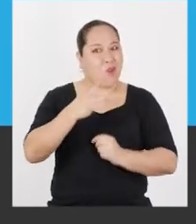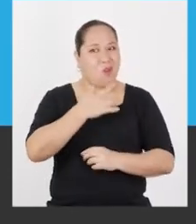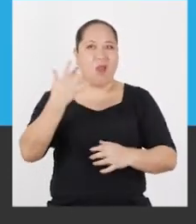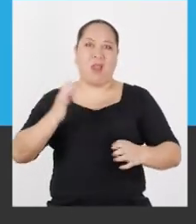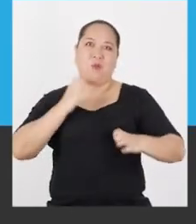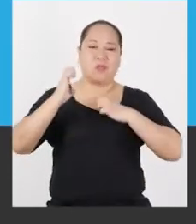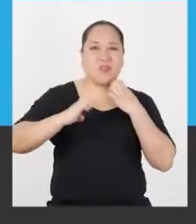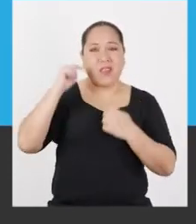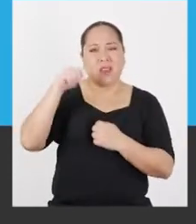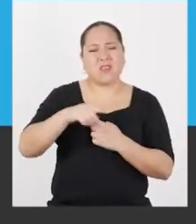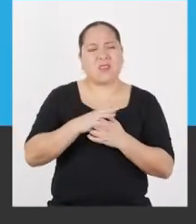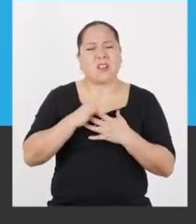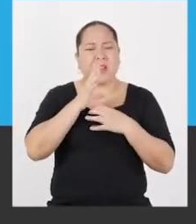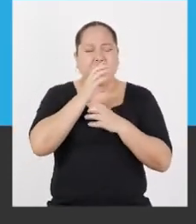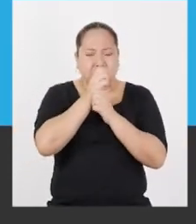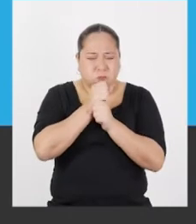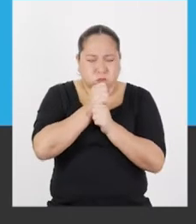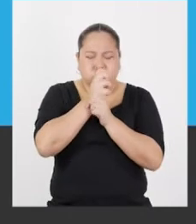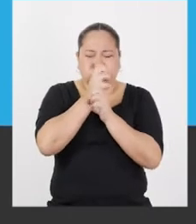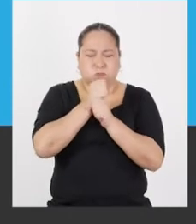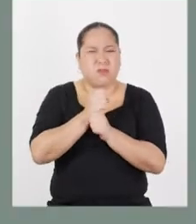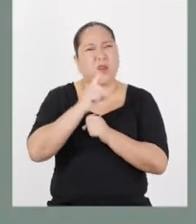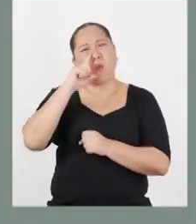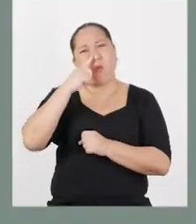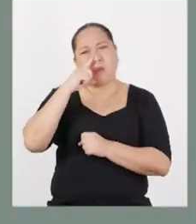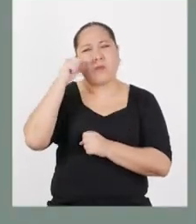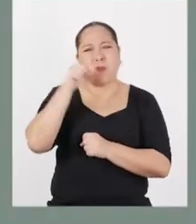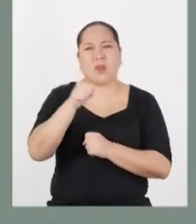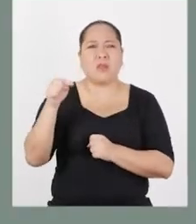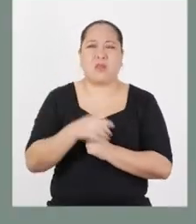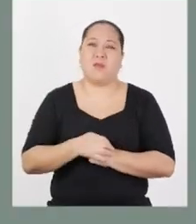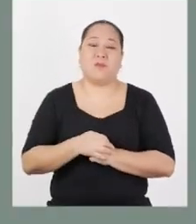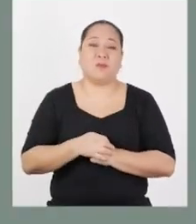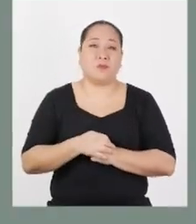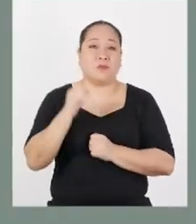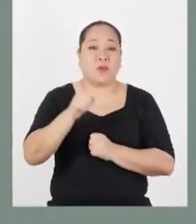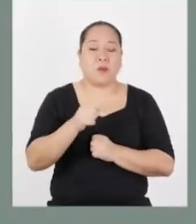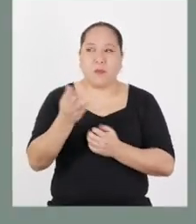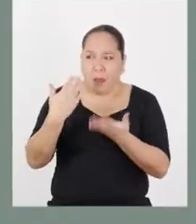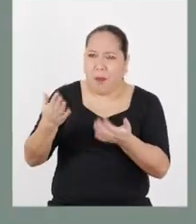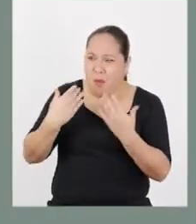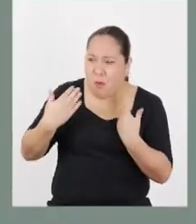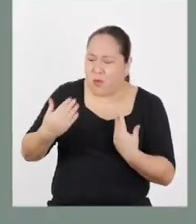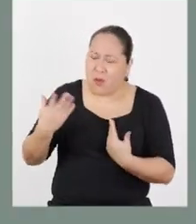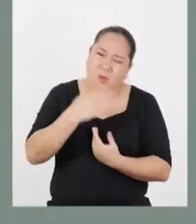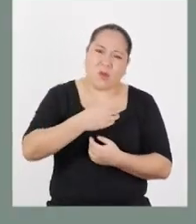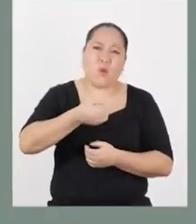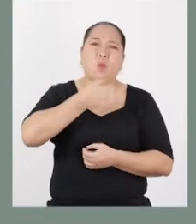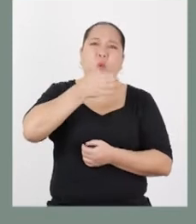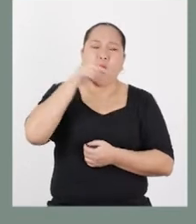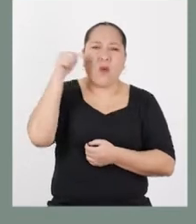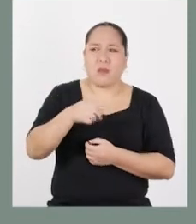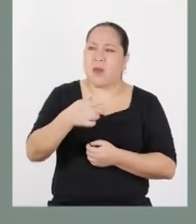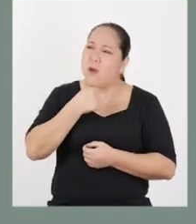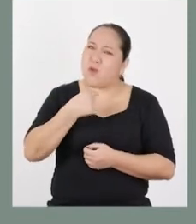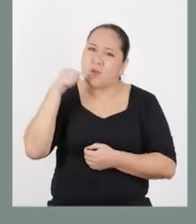ánimo. Y con eso está soportando muy bien el aburrimiento. Me insiste en que me anima a probar esta bebida. Que